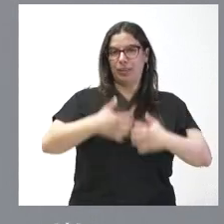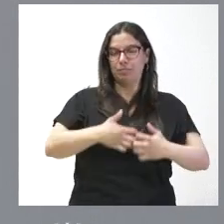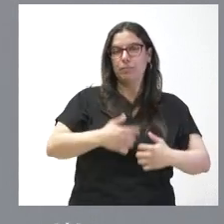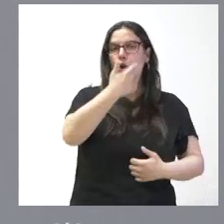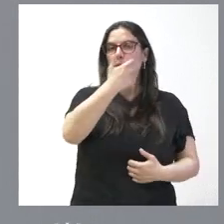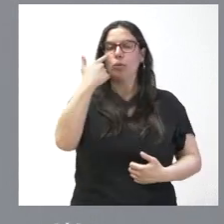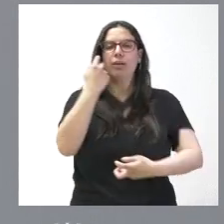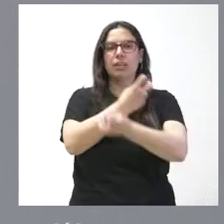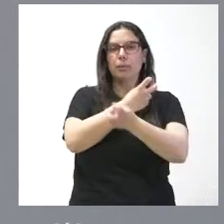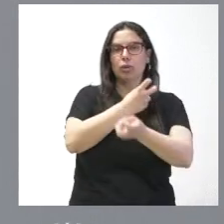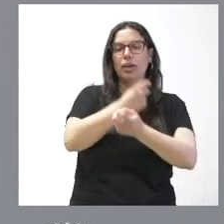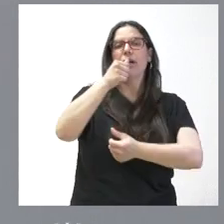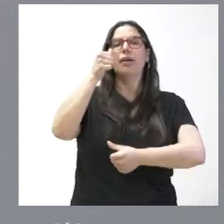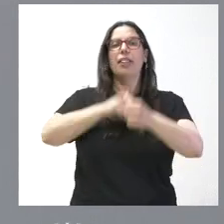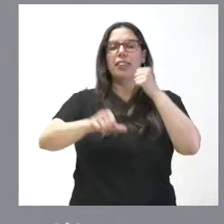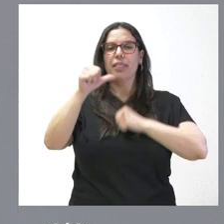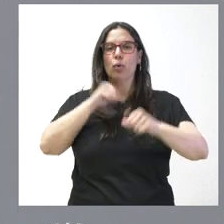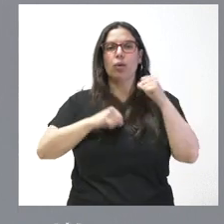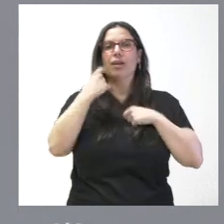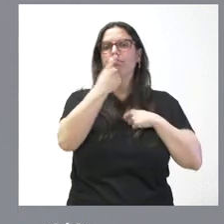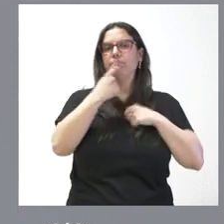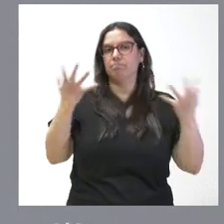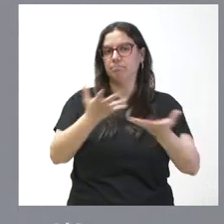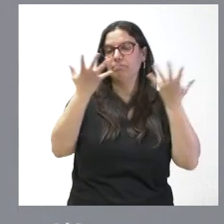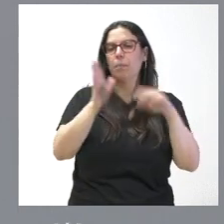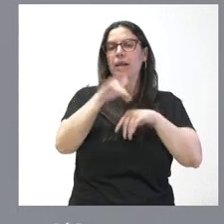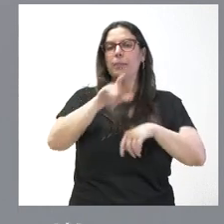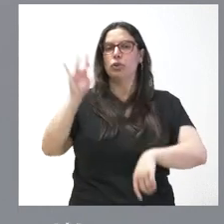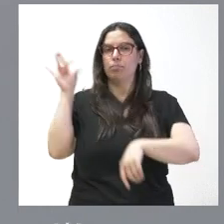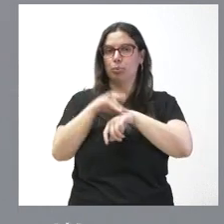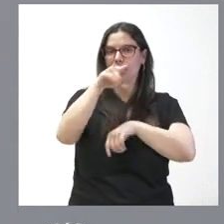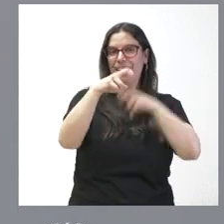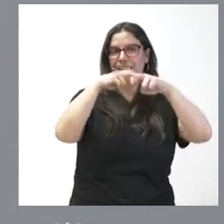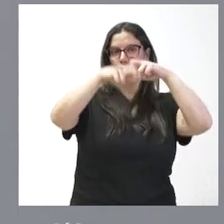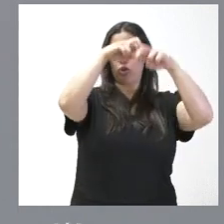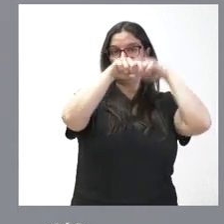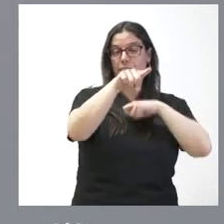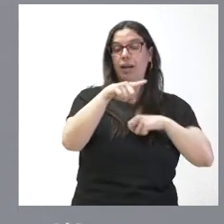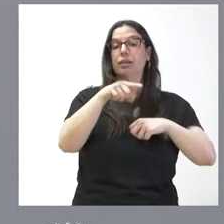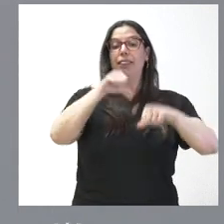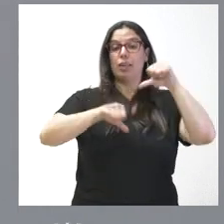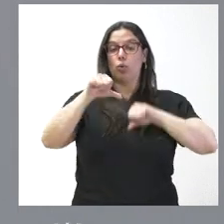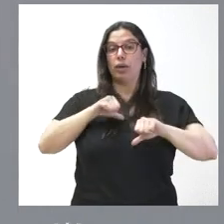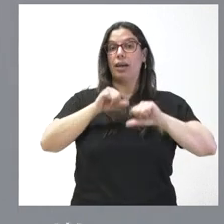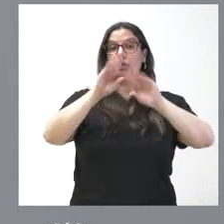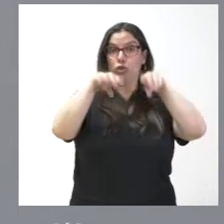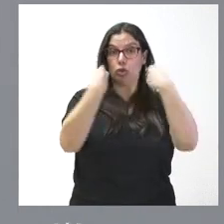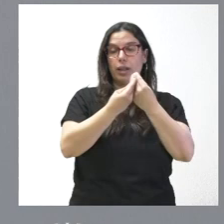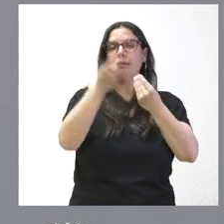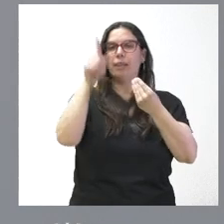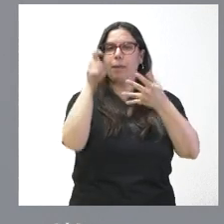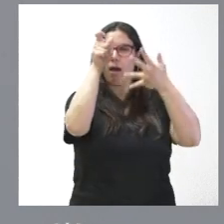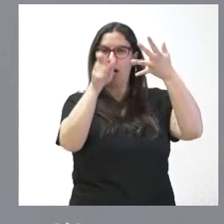traumatología y cirugía oral menor para pacientes de hospital. Los procesos quirúrgicos, en cuanto al número, lo tienen ustedes también con detalle